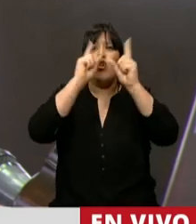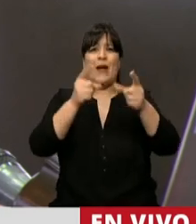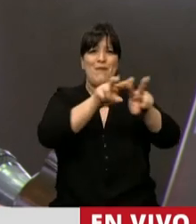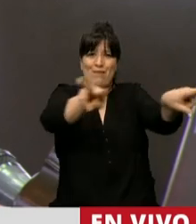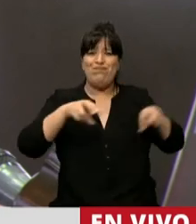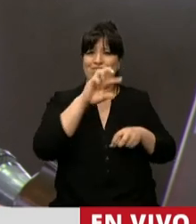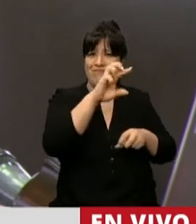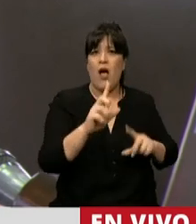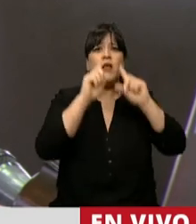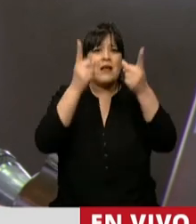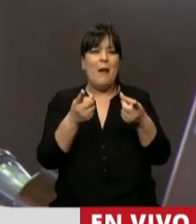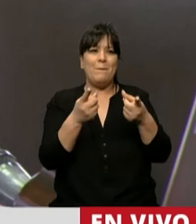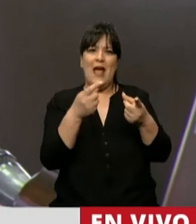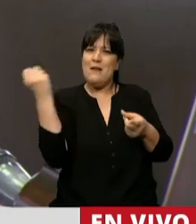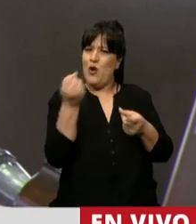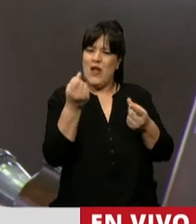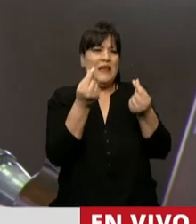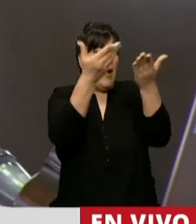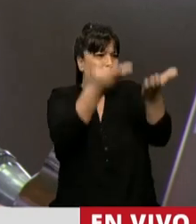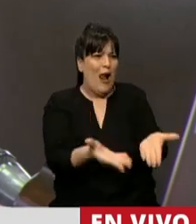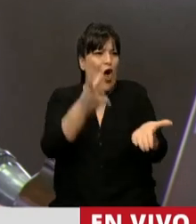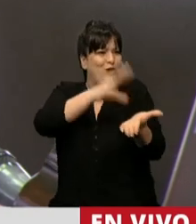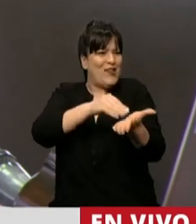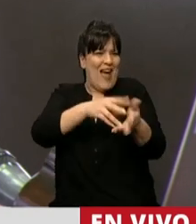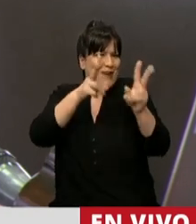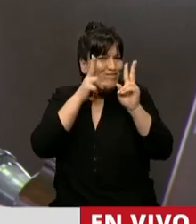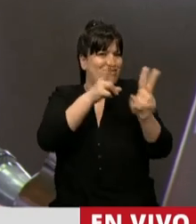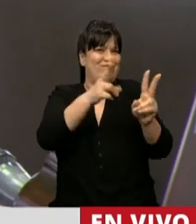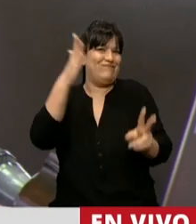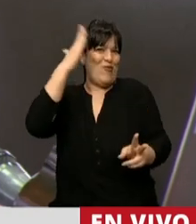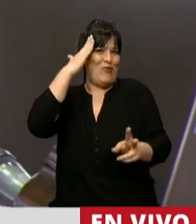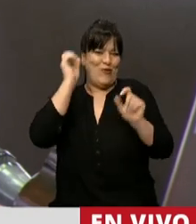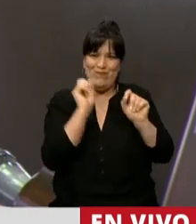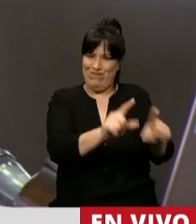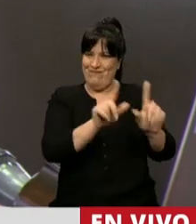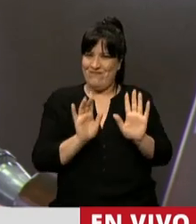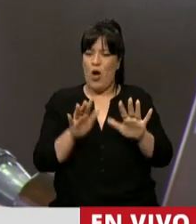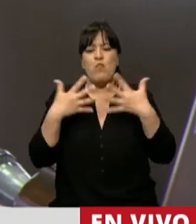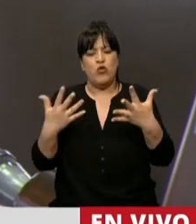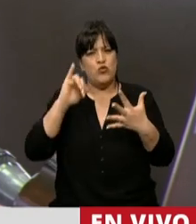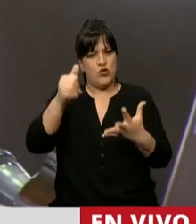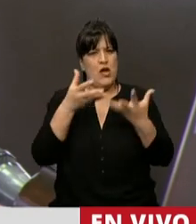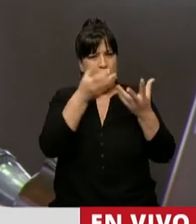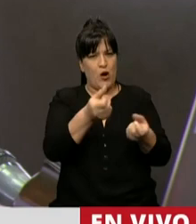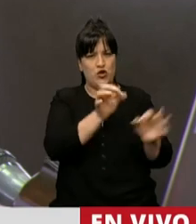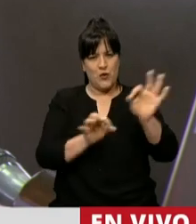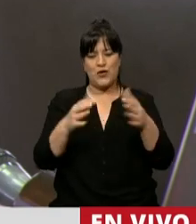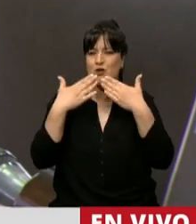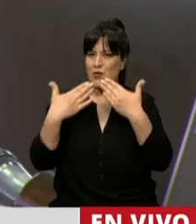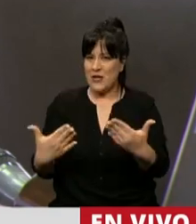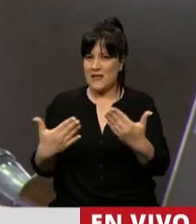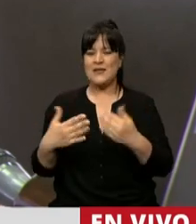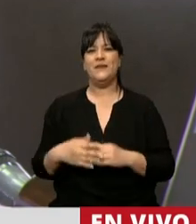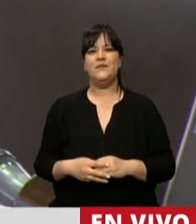considera arraigo y valoración al terruño y a las raíces. Así que, señor Presidente, por supuesto vamos a acompañar este proyecto. Muchas gracias.